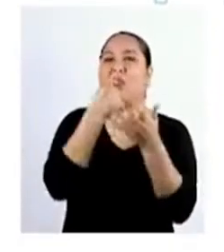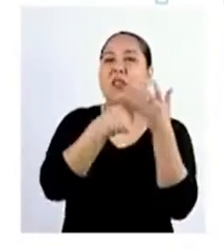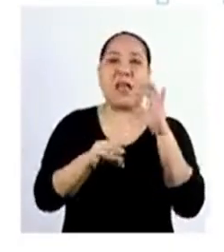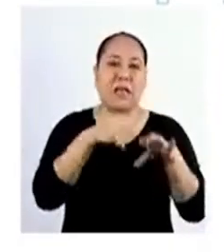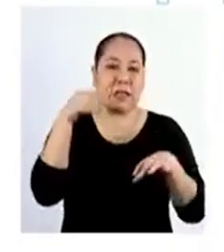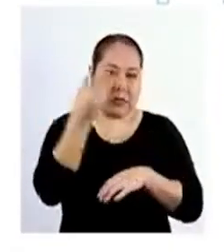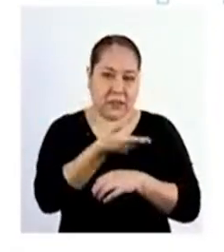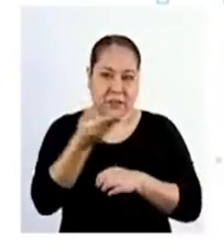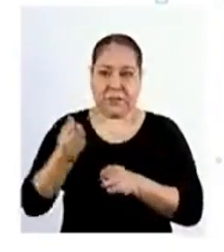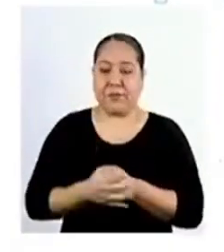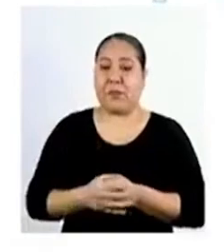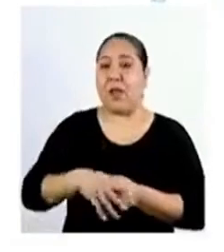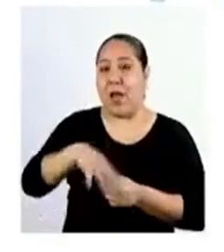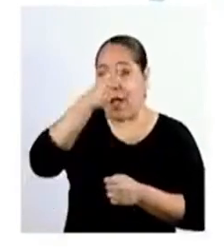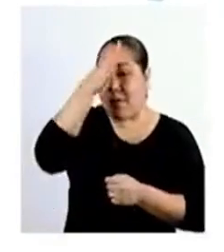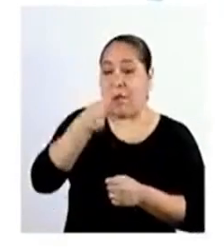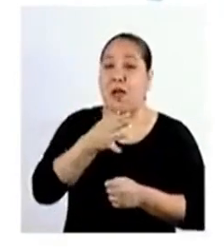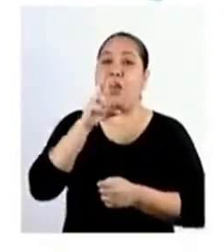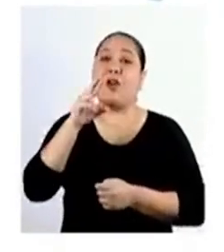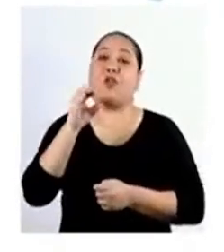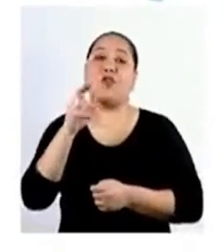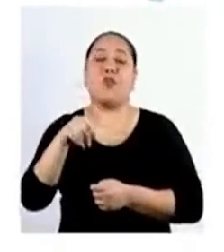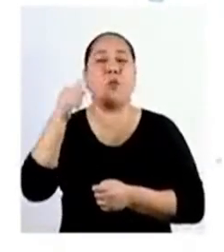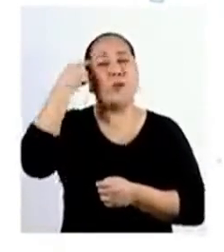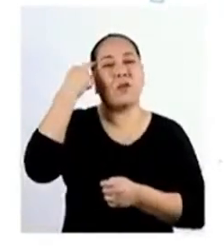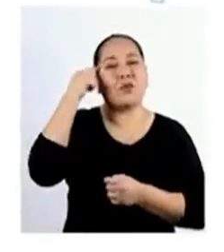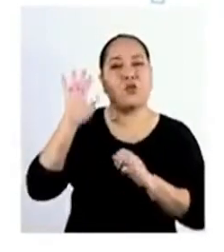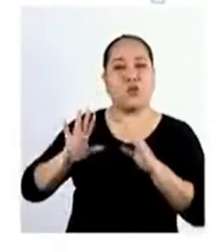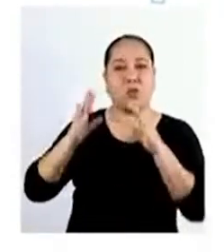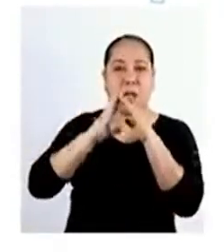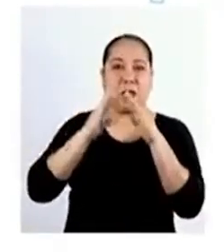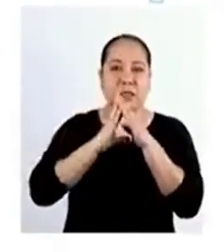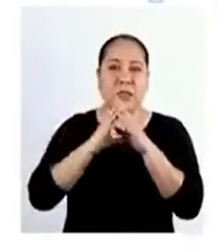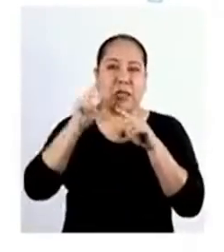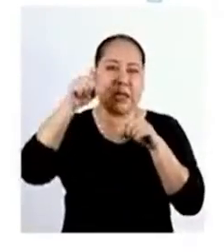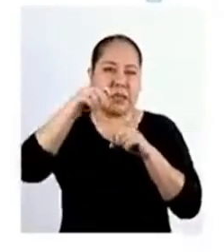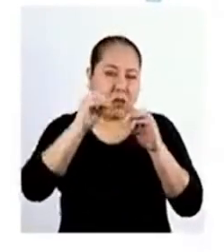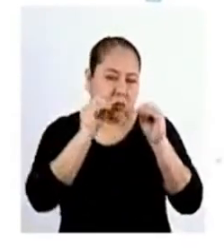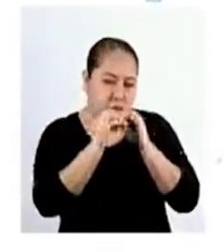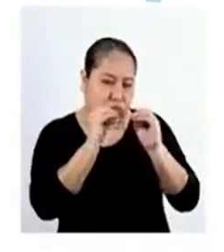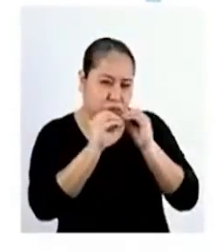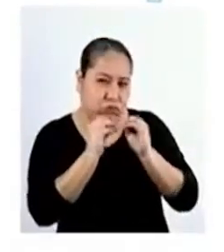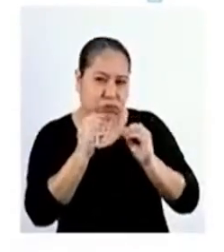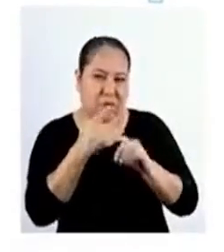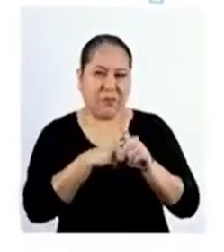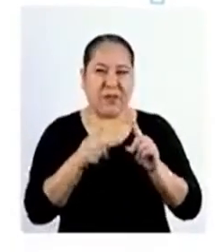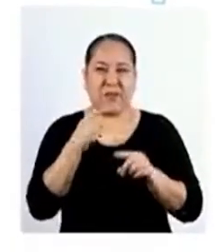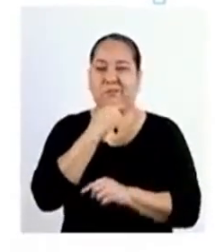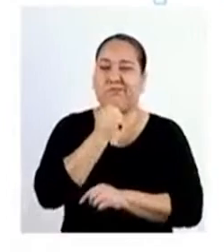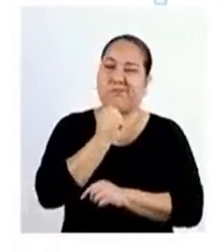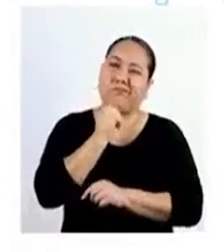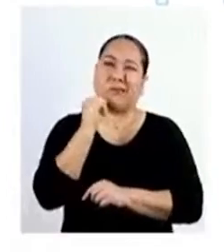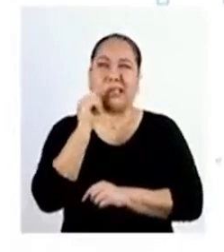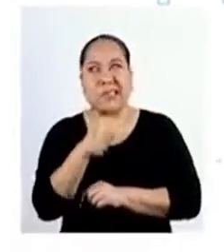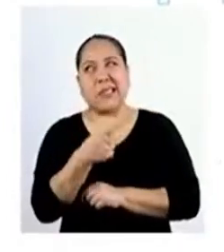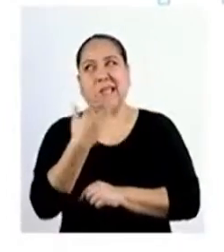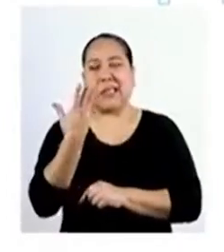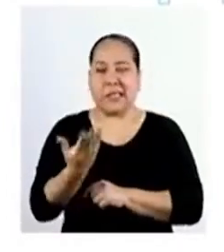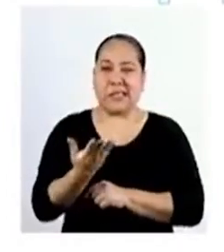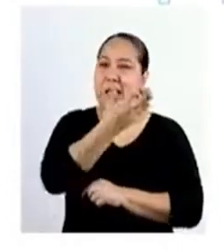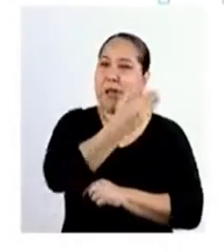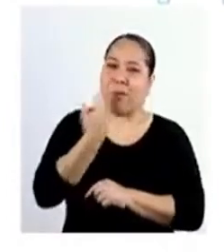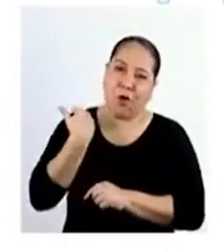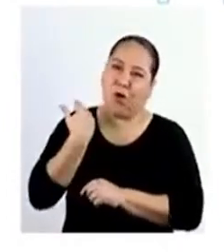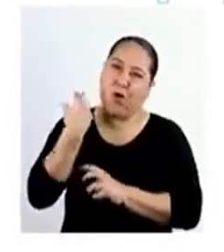hacer con él El padre de Rocío Cree que su casa necesita mantenimiento Pero no está convencido De que esa